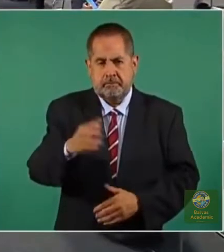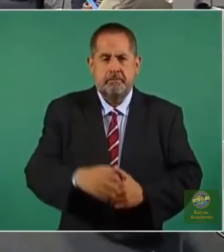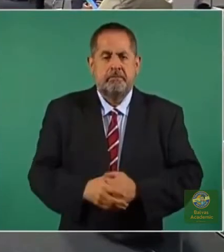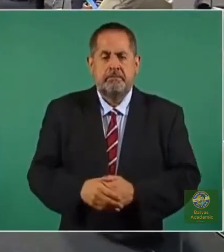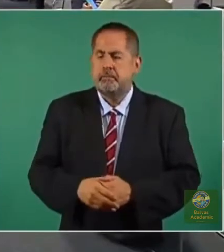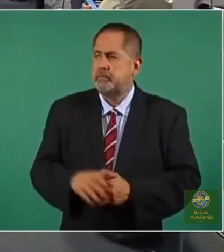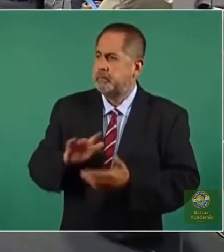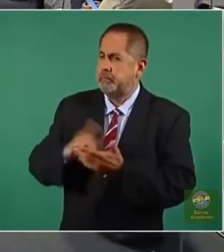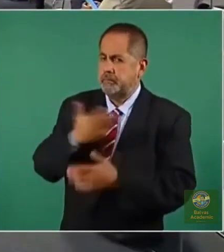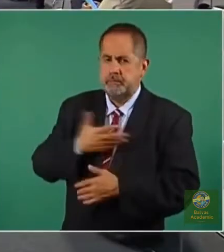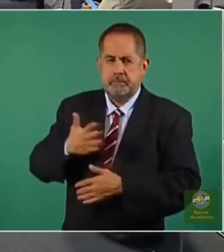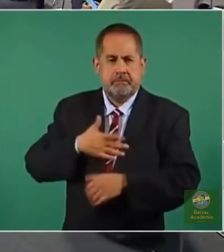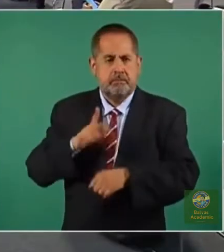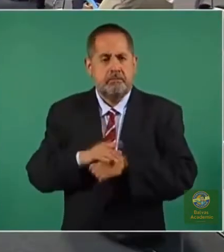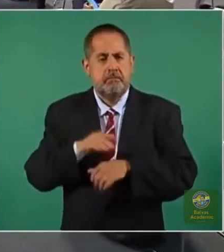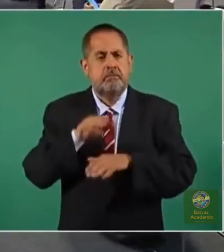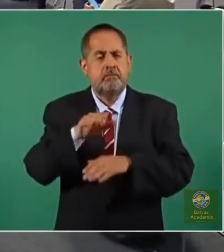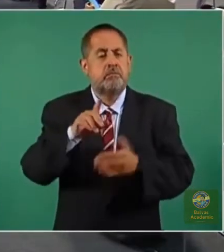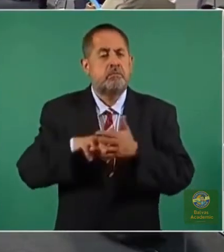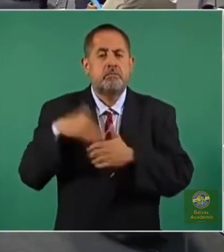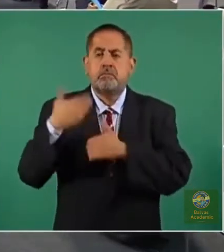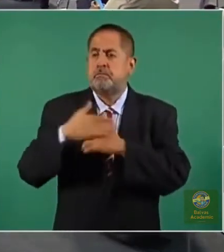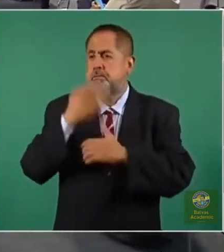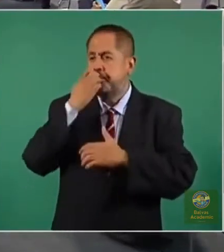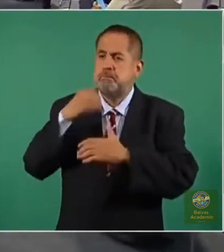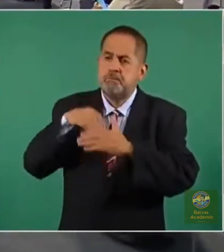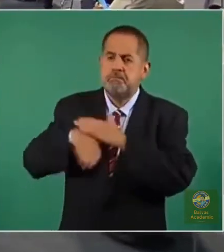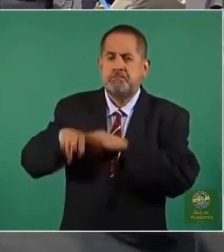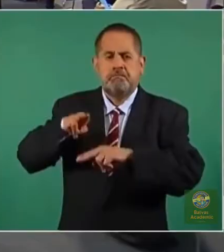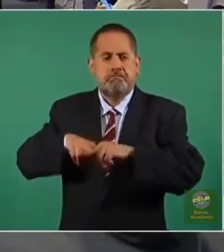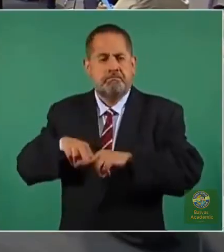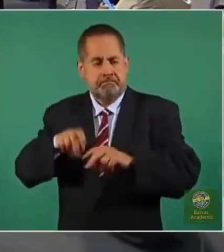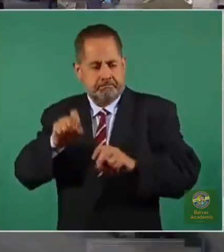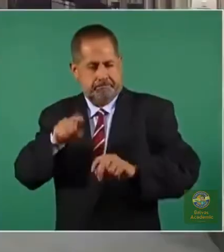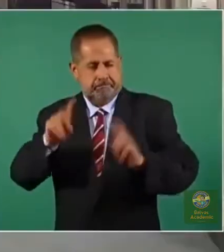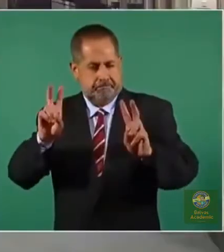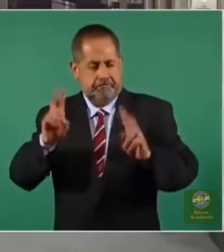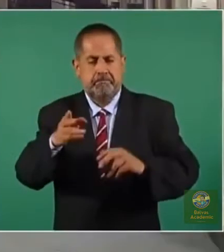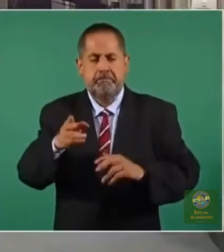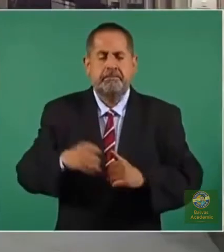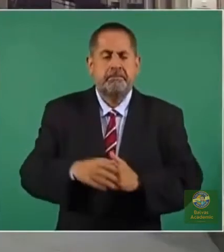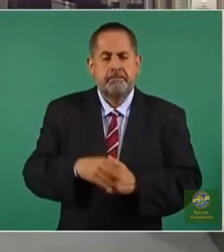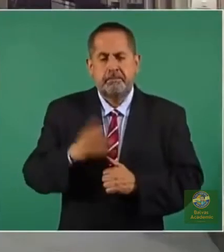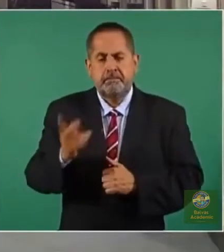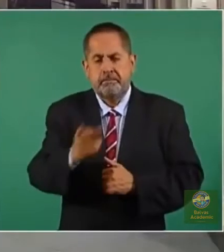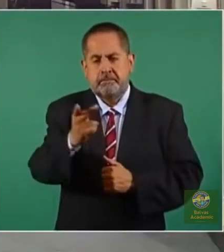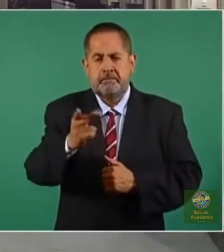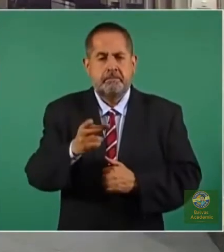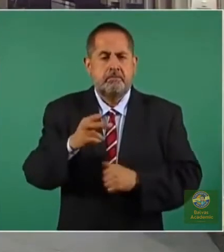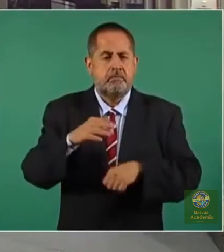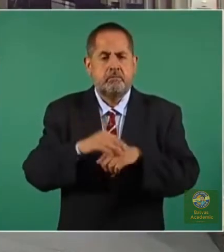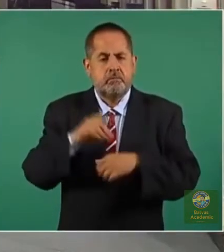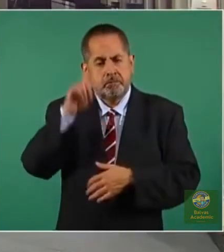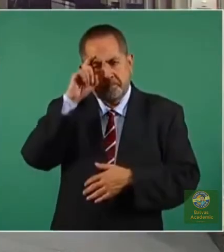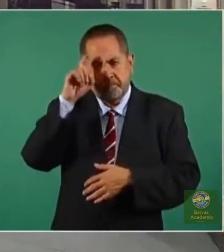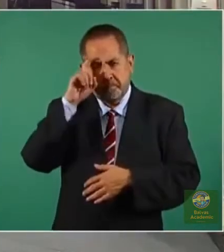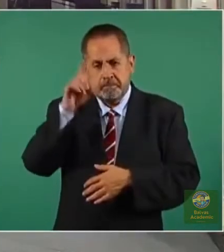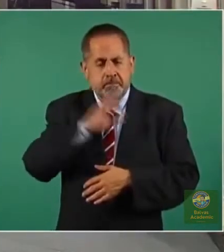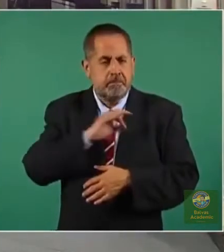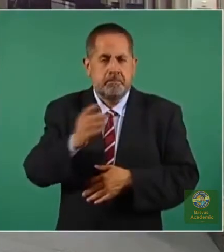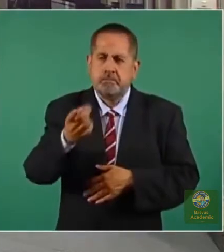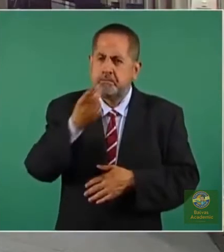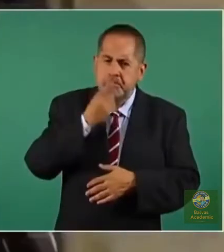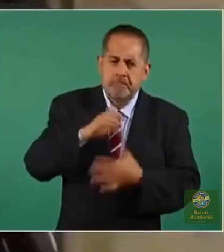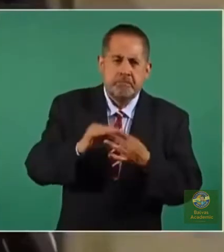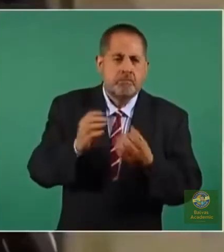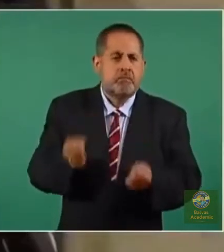presidente. Buenos días. Sobre este regreso a clases, para seguir con este tema, preguntarle al doctor Gatell si nos podría decir qué